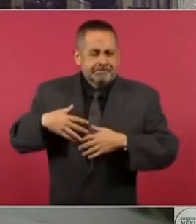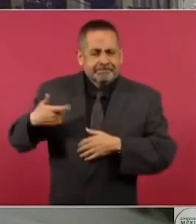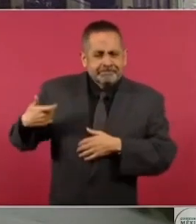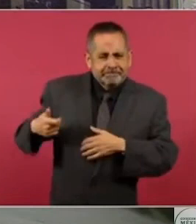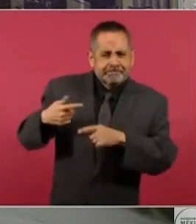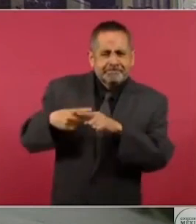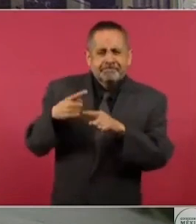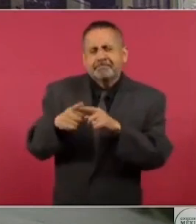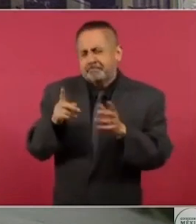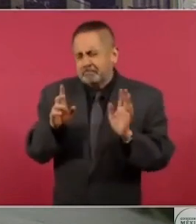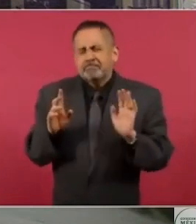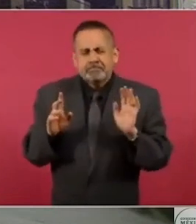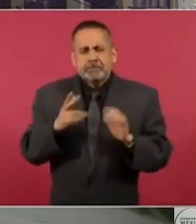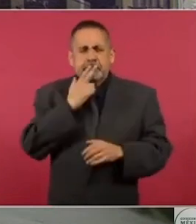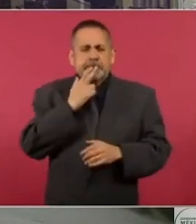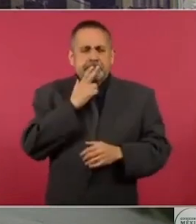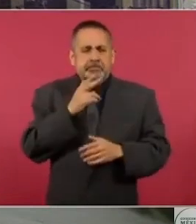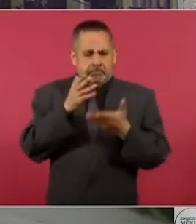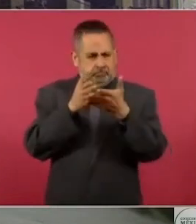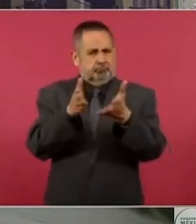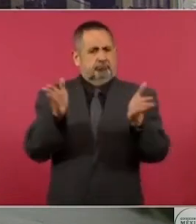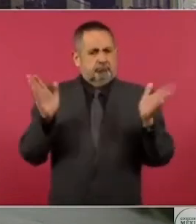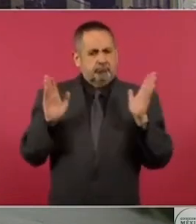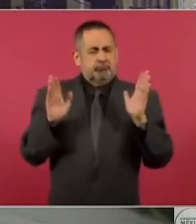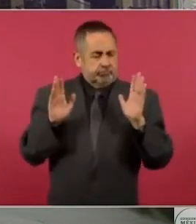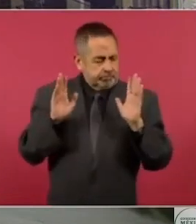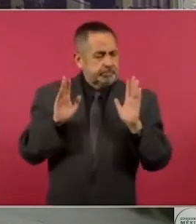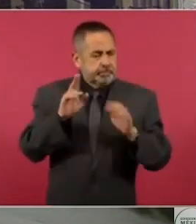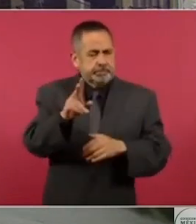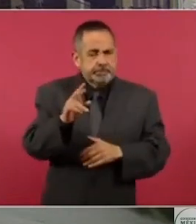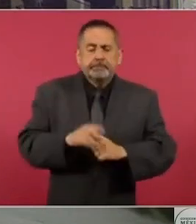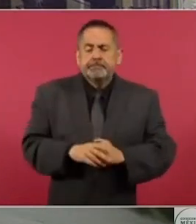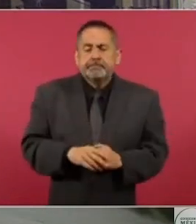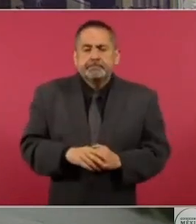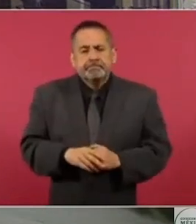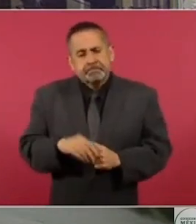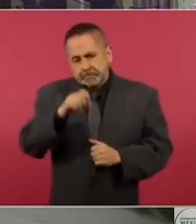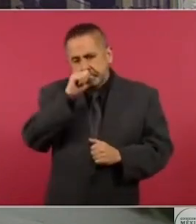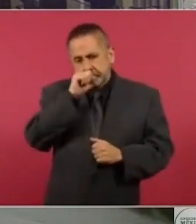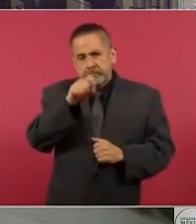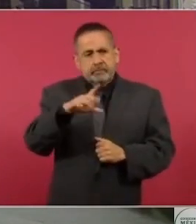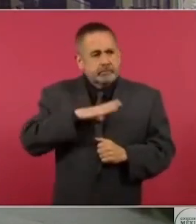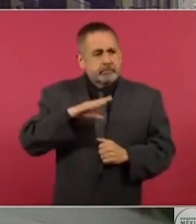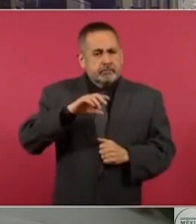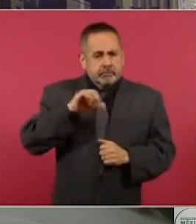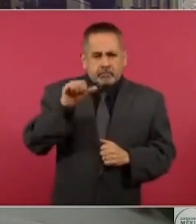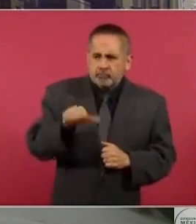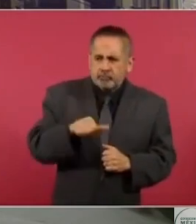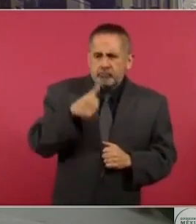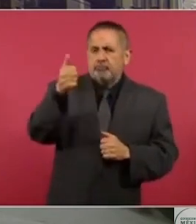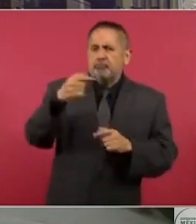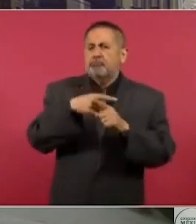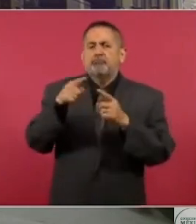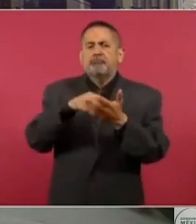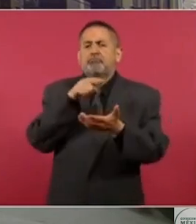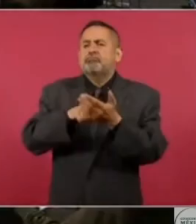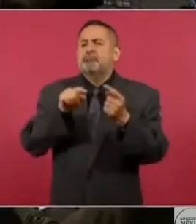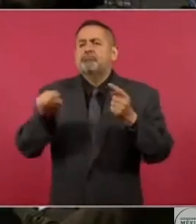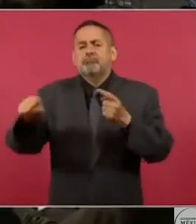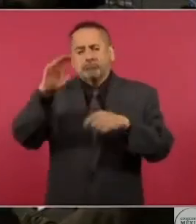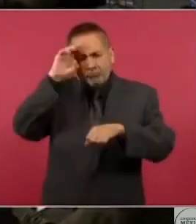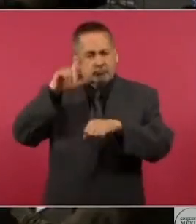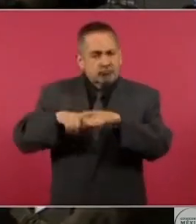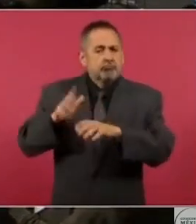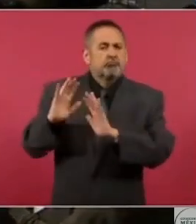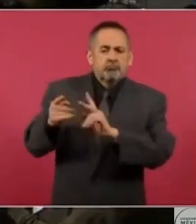importantes para ello. Este es el panorama general, también lo existe ya también en otras instancias de cultura donde